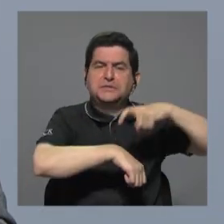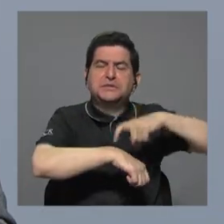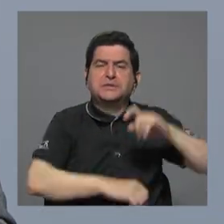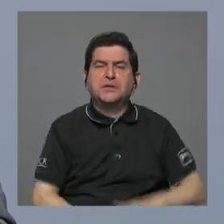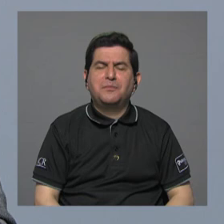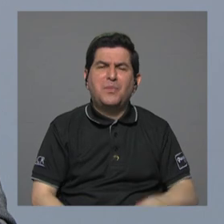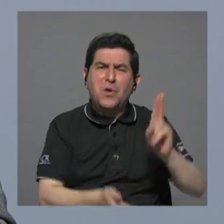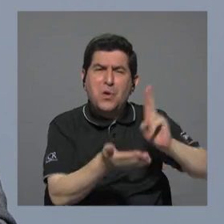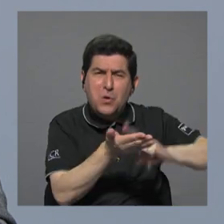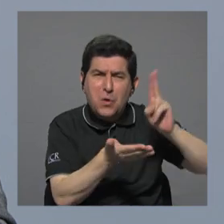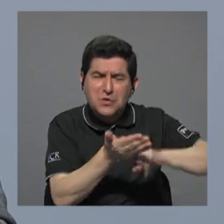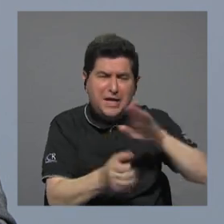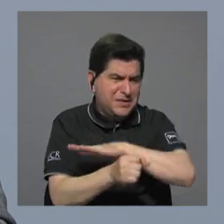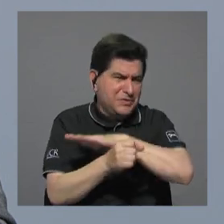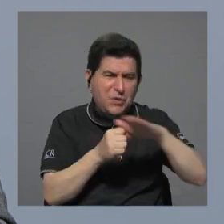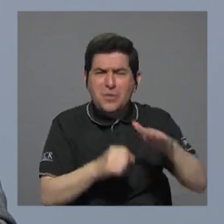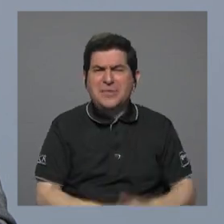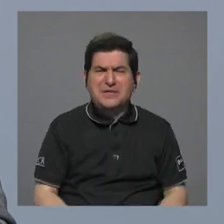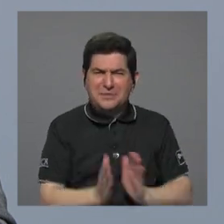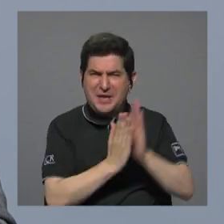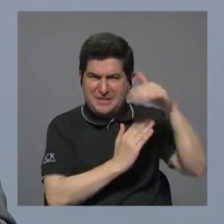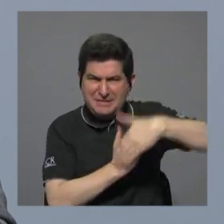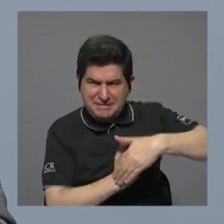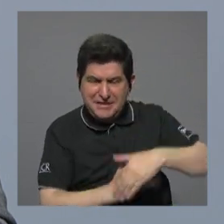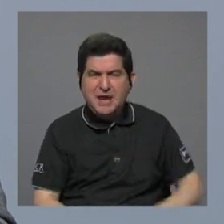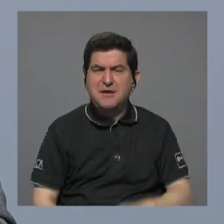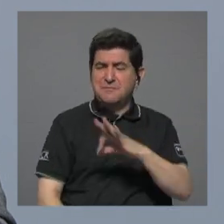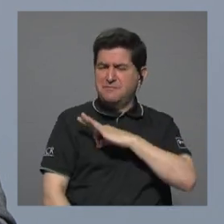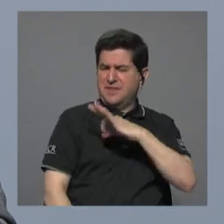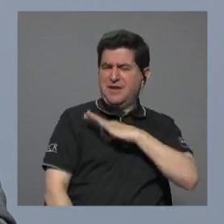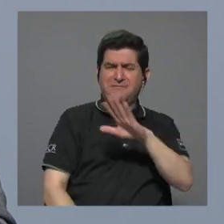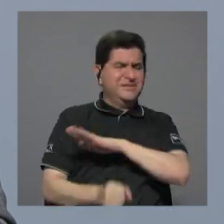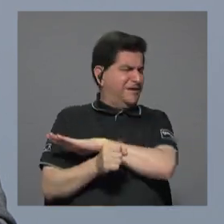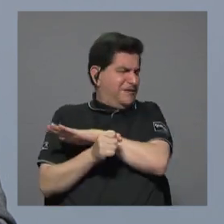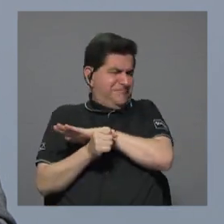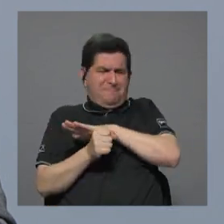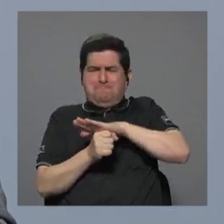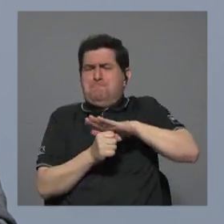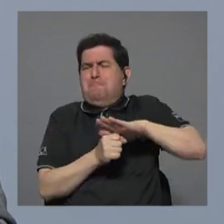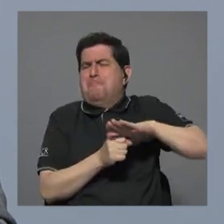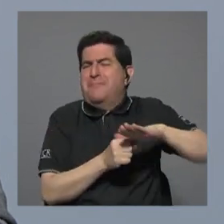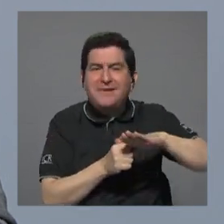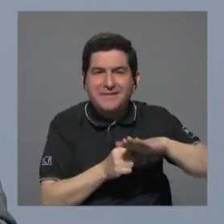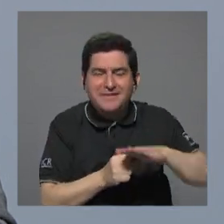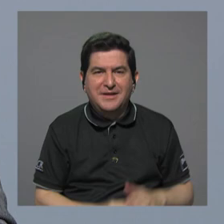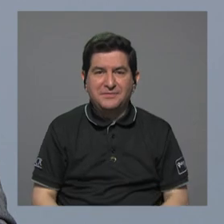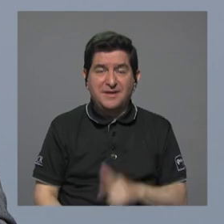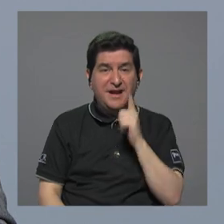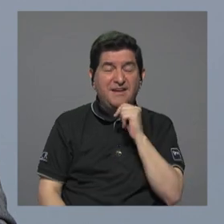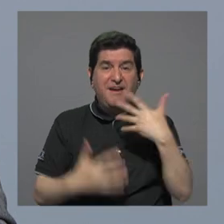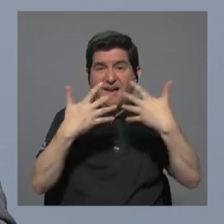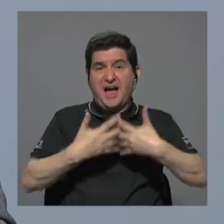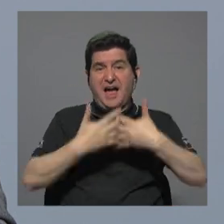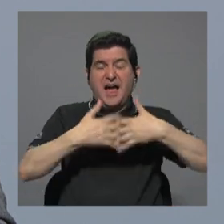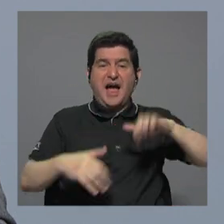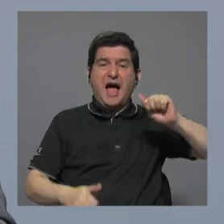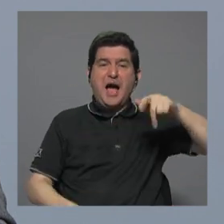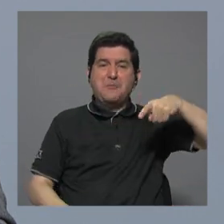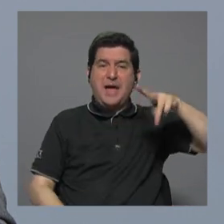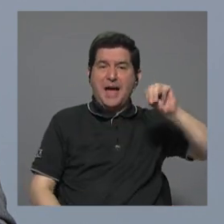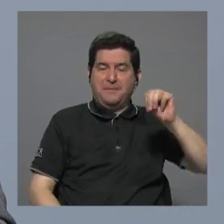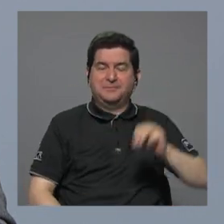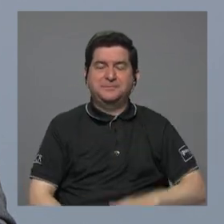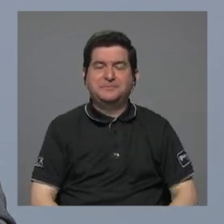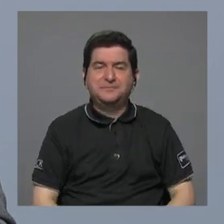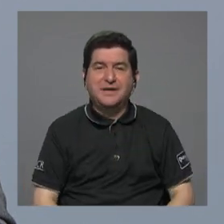un contrato totalmente leonino inclinado absoluta y totalmente a la empresa AP terminal